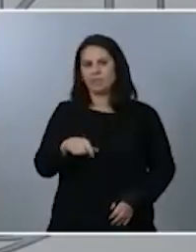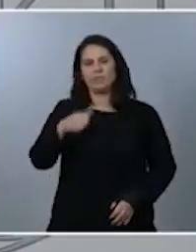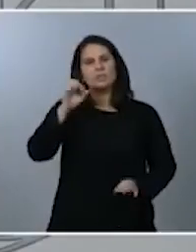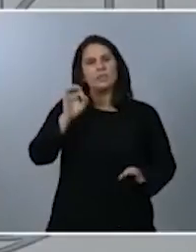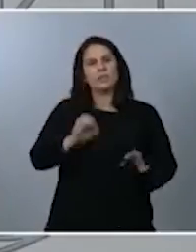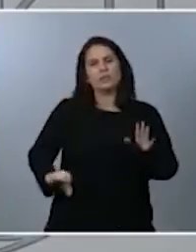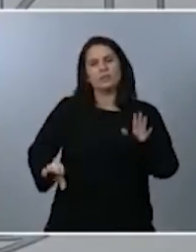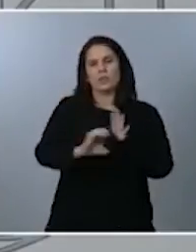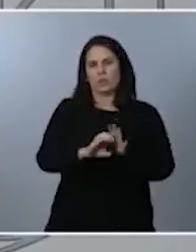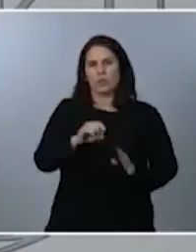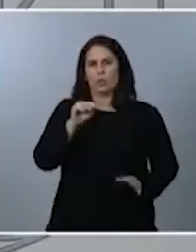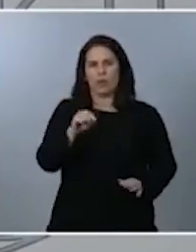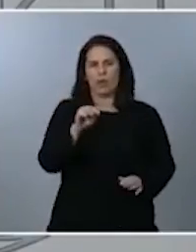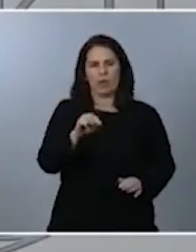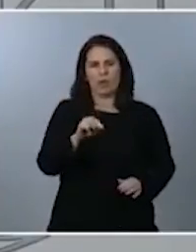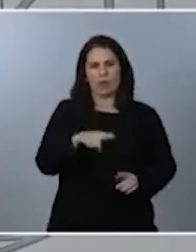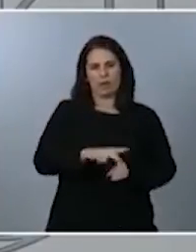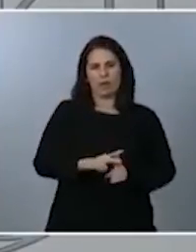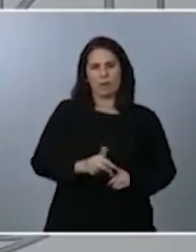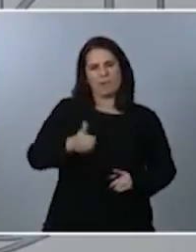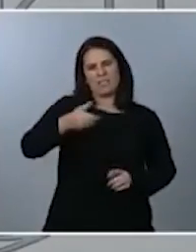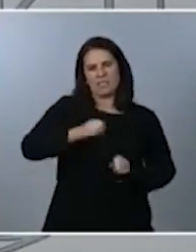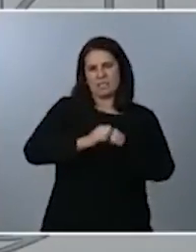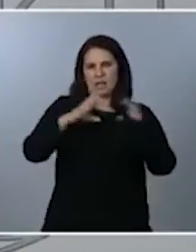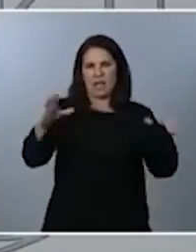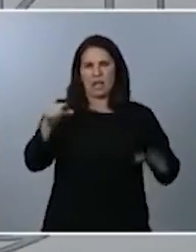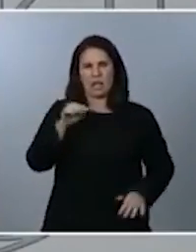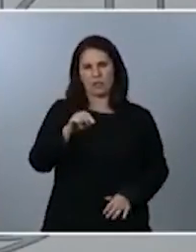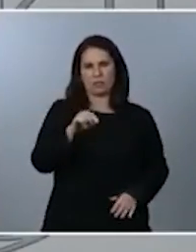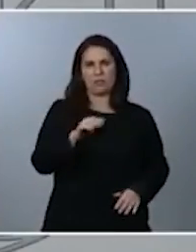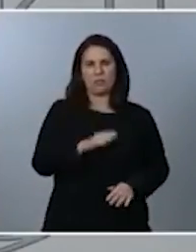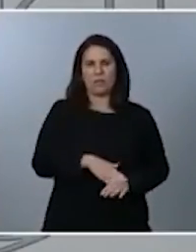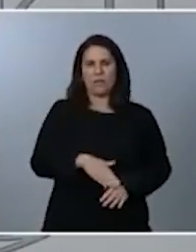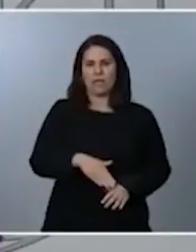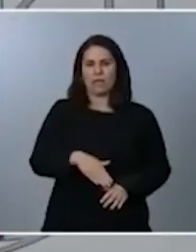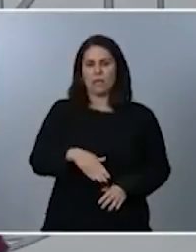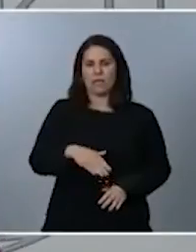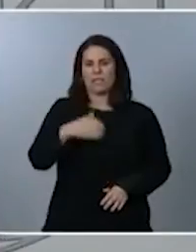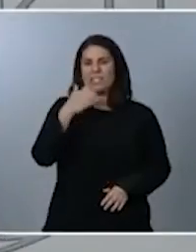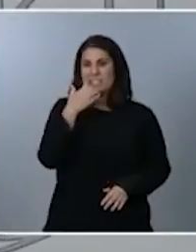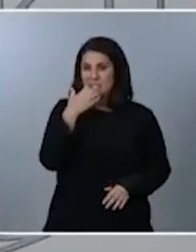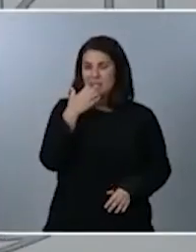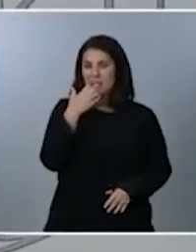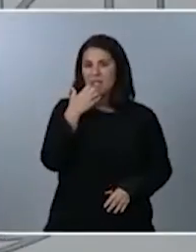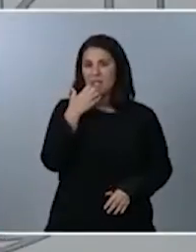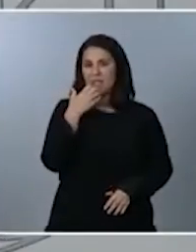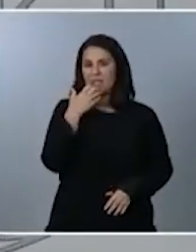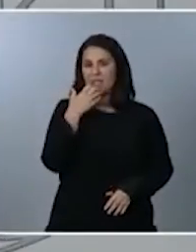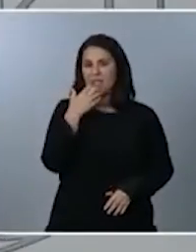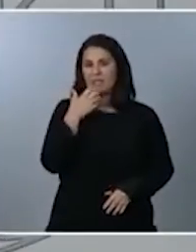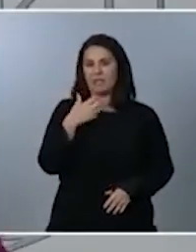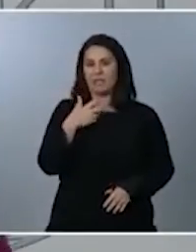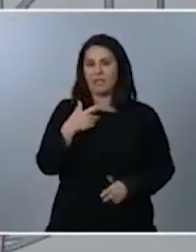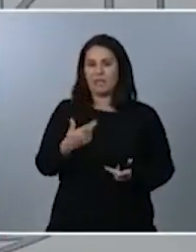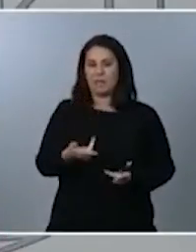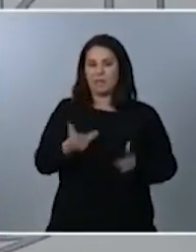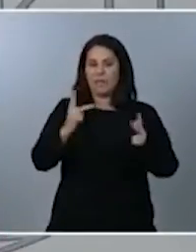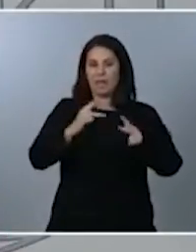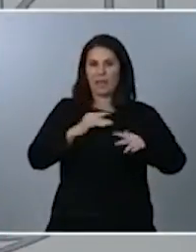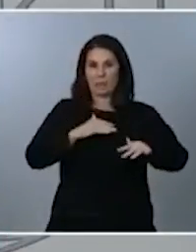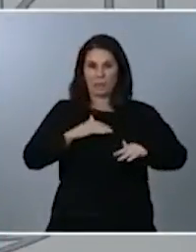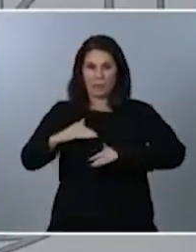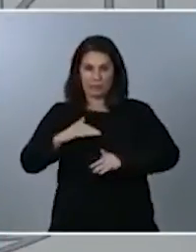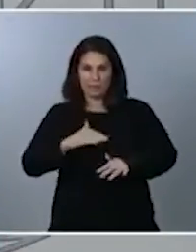para que la gente sepa claramente que cuando se trata de restringir su libertad de movimiento su libertad de